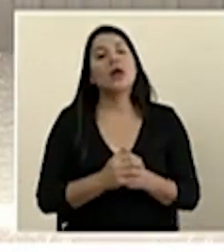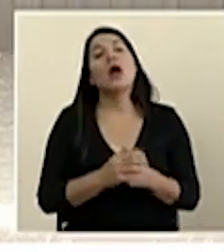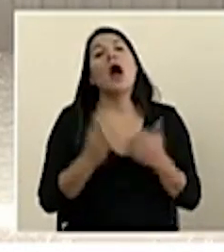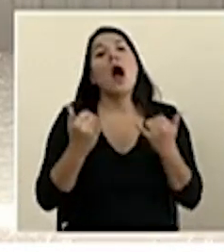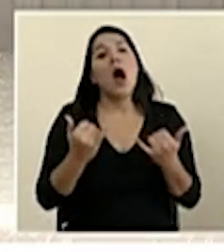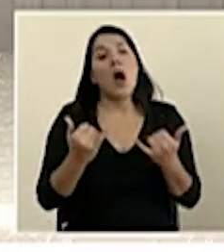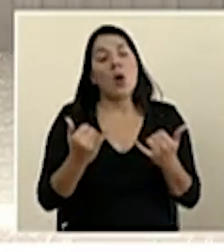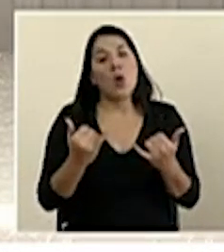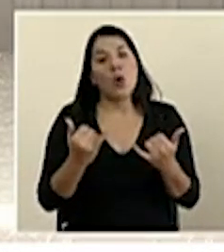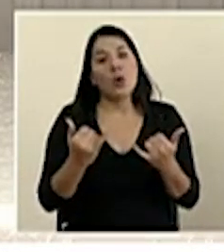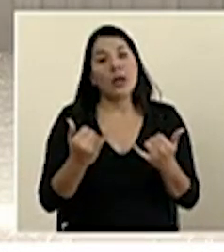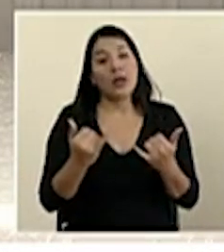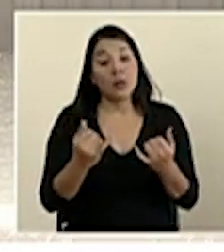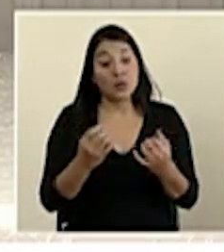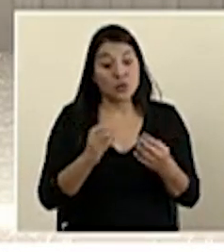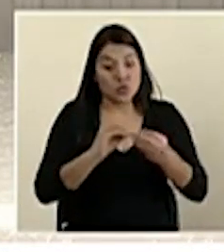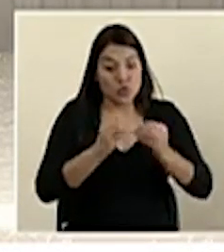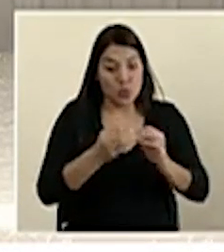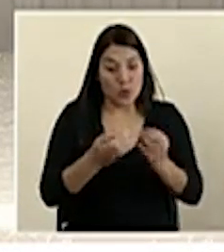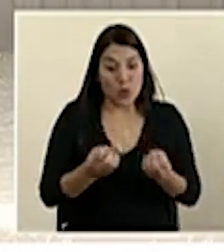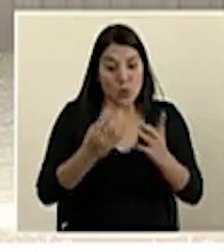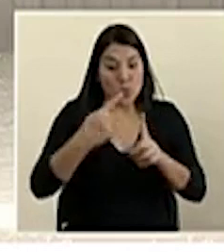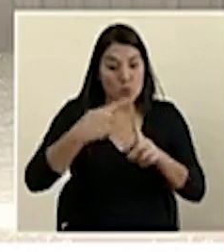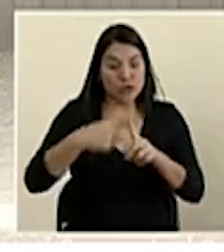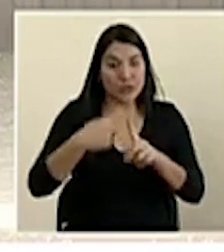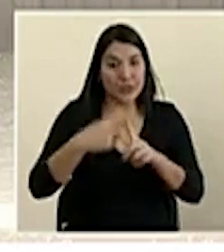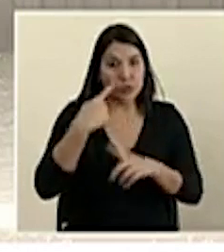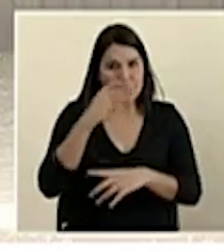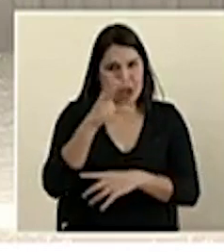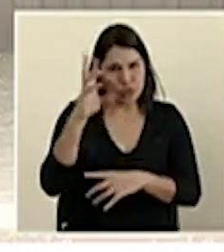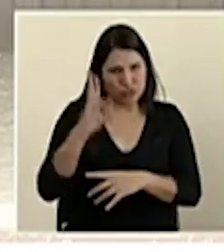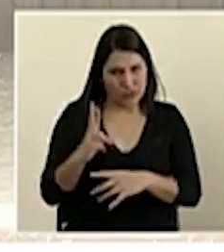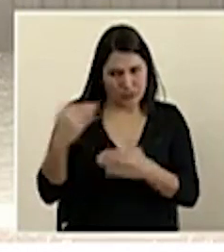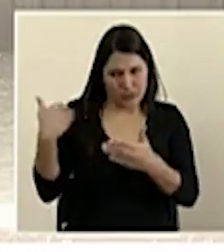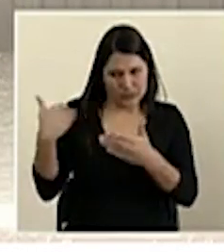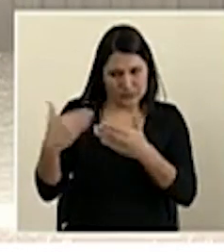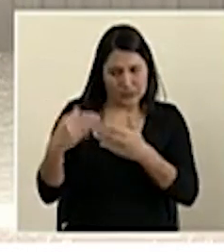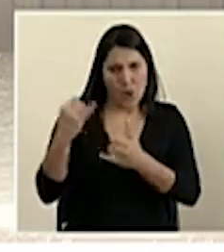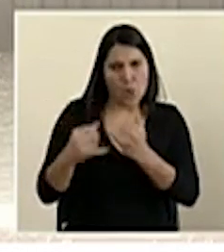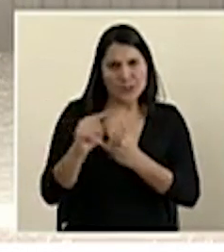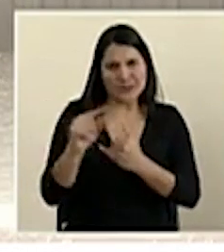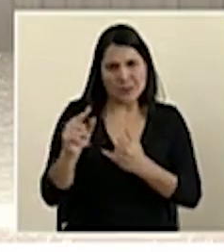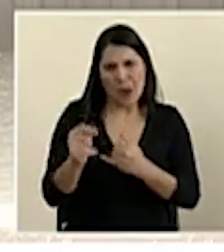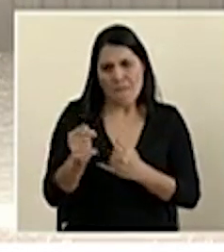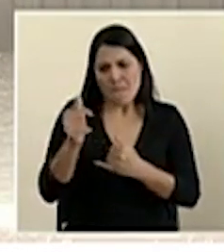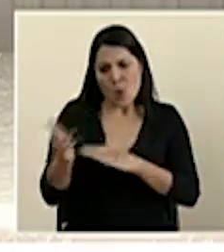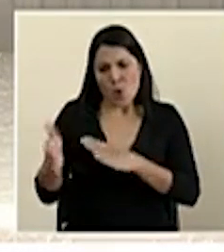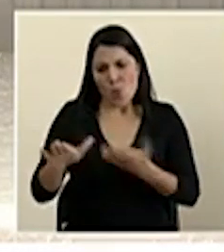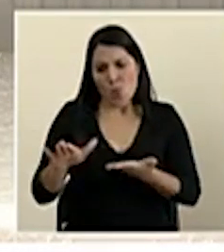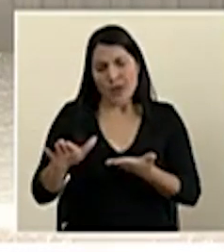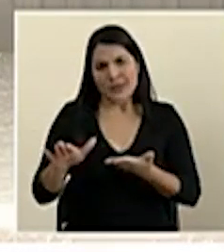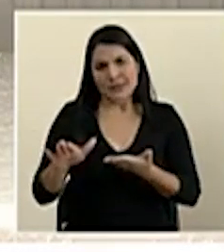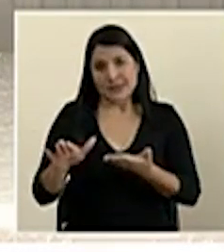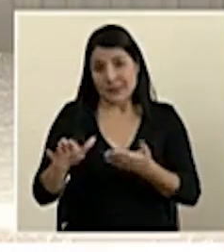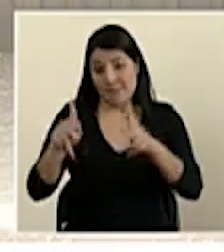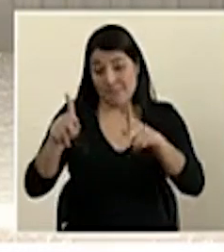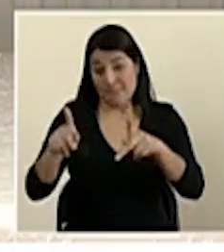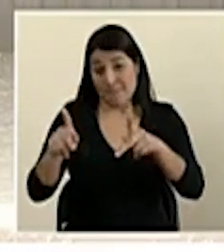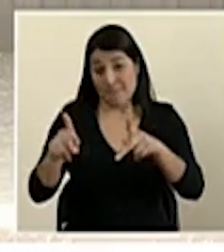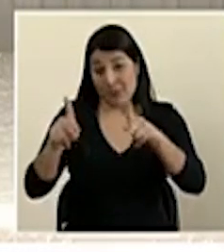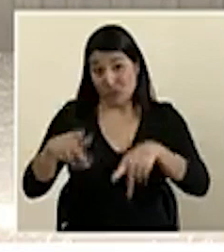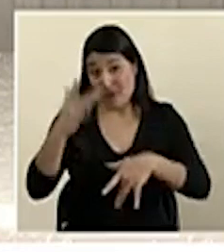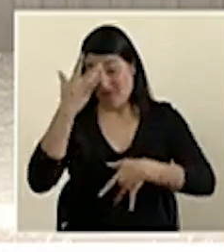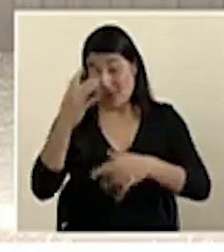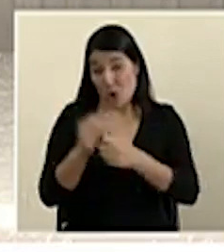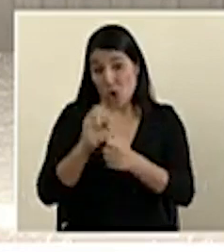país las cifras relativamente favorables que ha tenido Costa Rica en la última semana y la baja mortalidad de pacientes con COVID-19? ¿En qué fase está